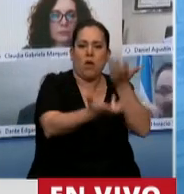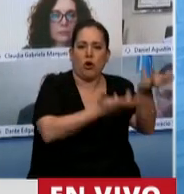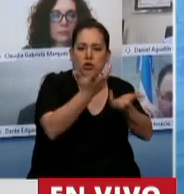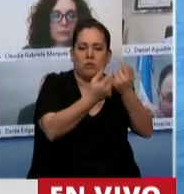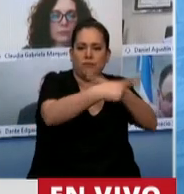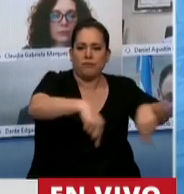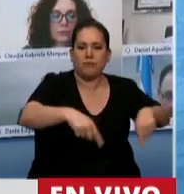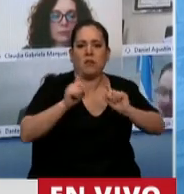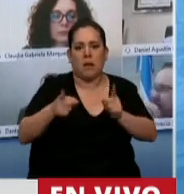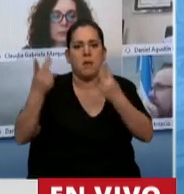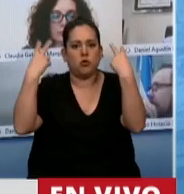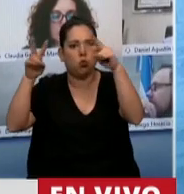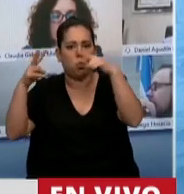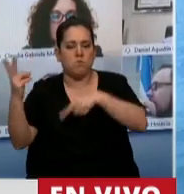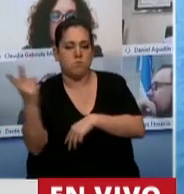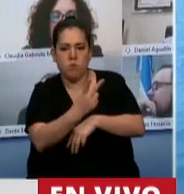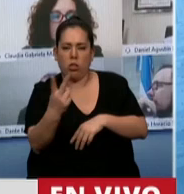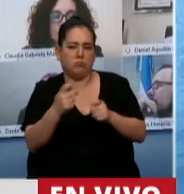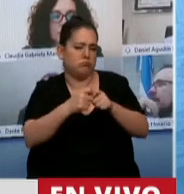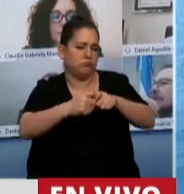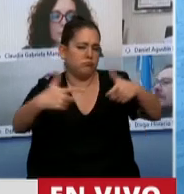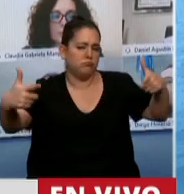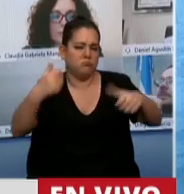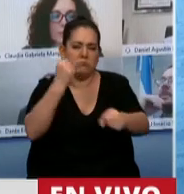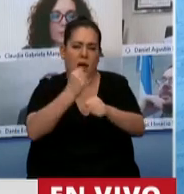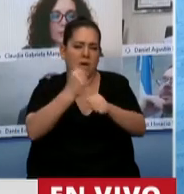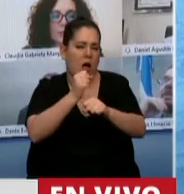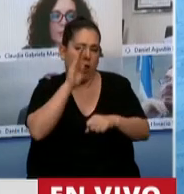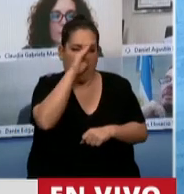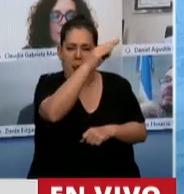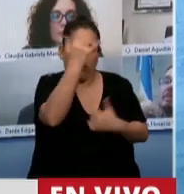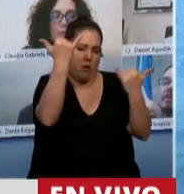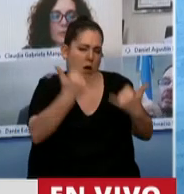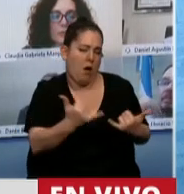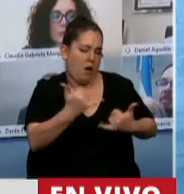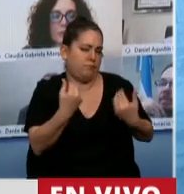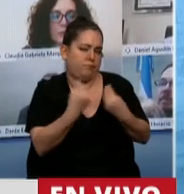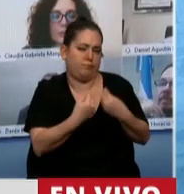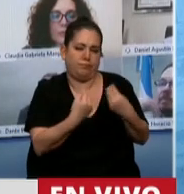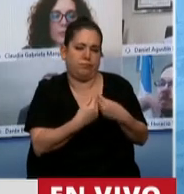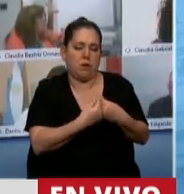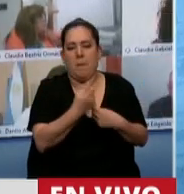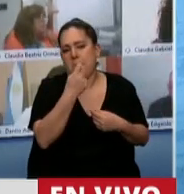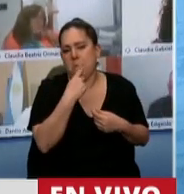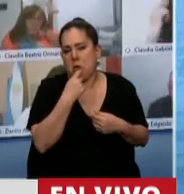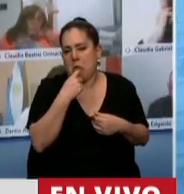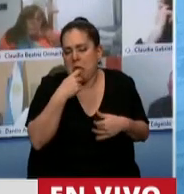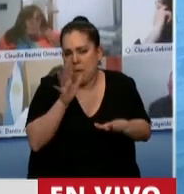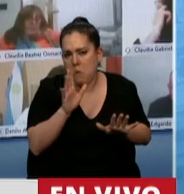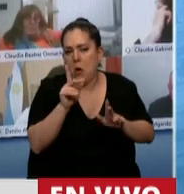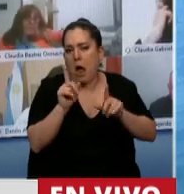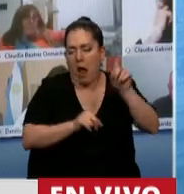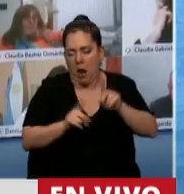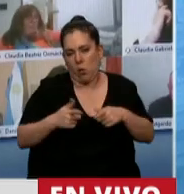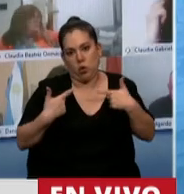del turismo, hay un altísimo porcentaje de trabajadoras y trabajadores no registrados que por ejemplo recibieron, los que tuvieron la